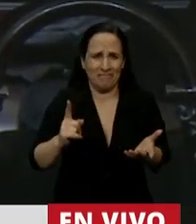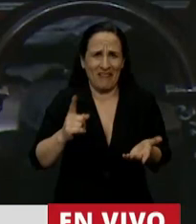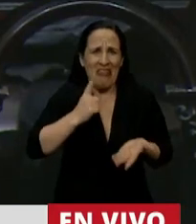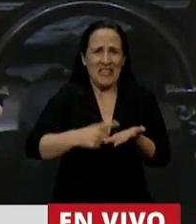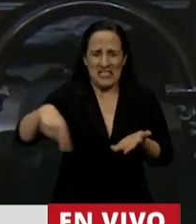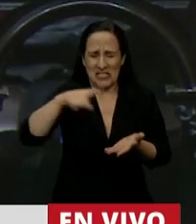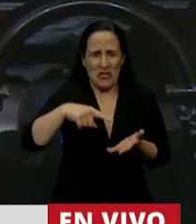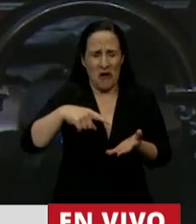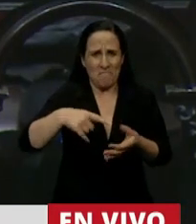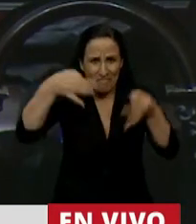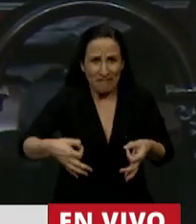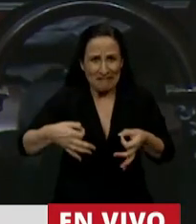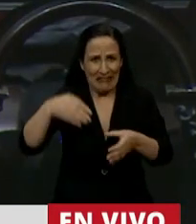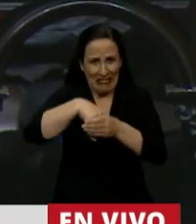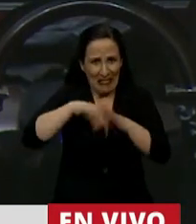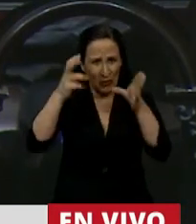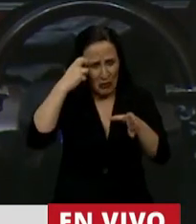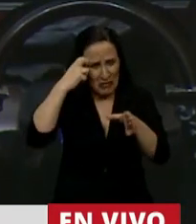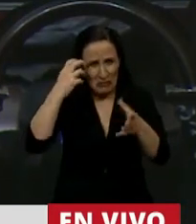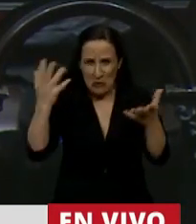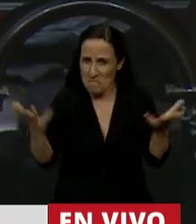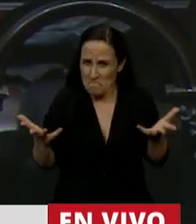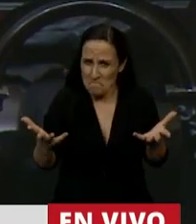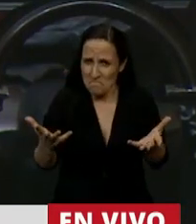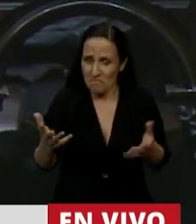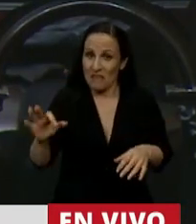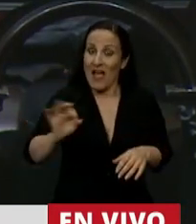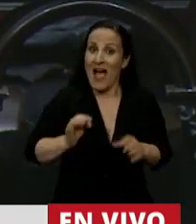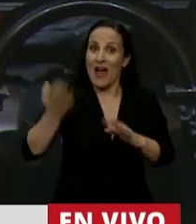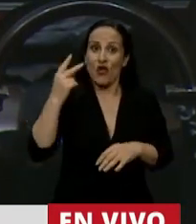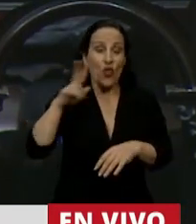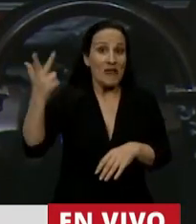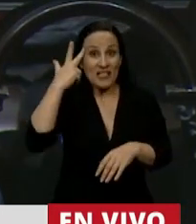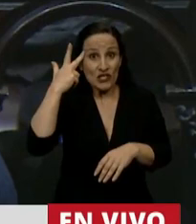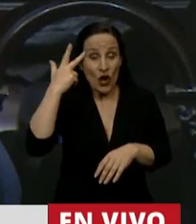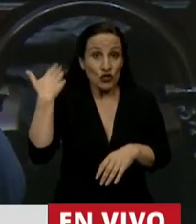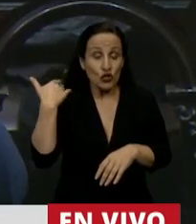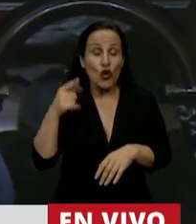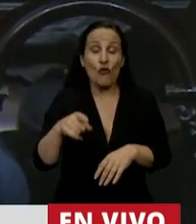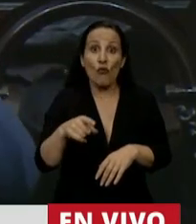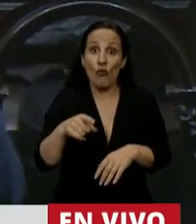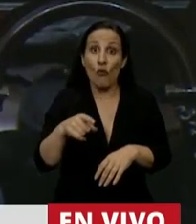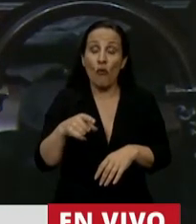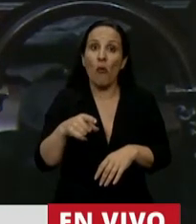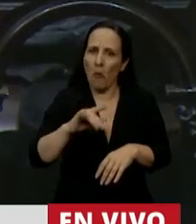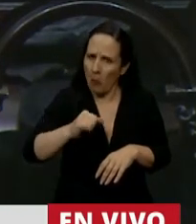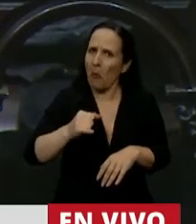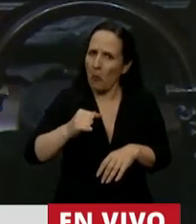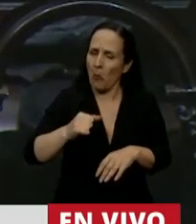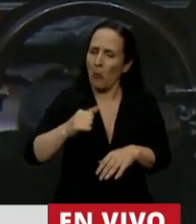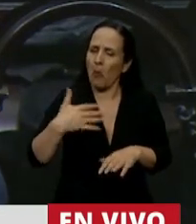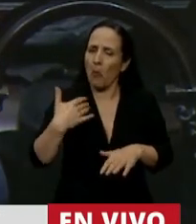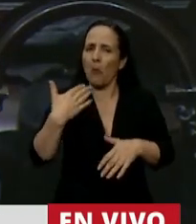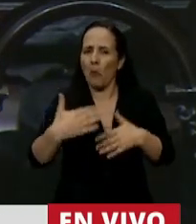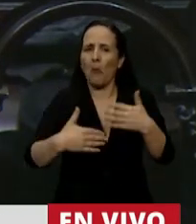en el Congreso y es fuerte lo que estoy diciendo. En el año 2018 tuvimos la oportunidad de pasar y de transcurrir